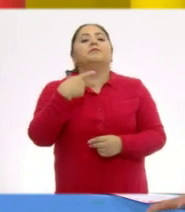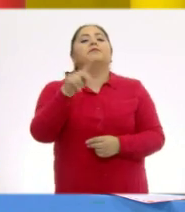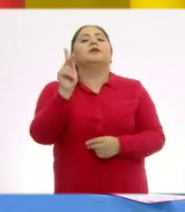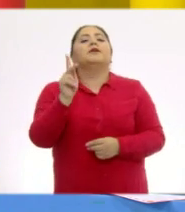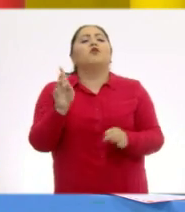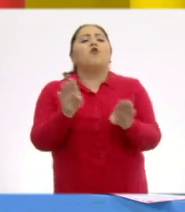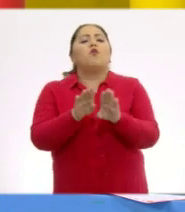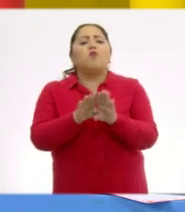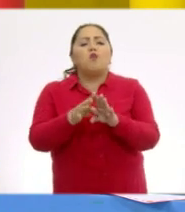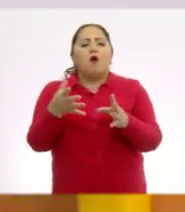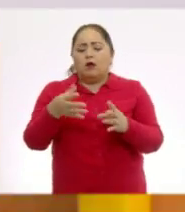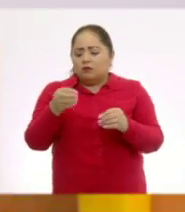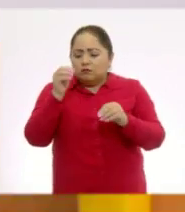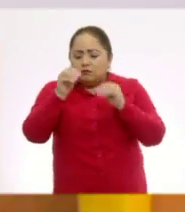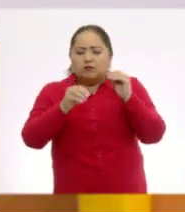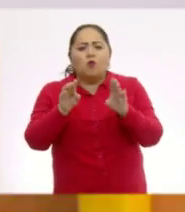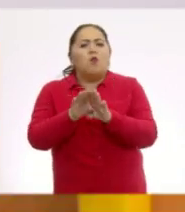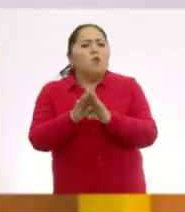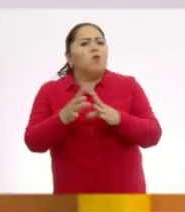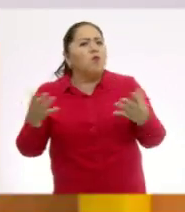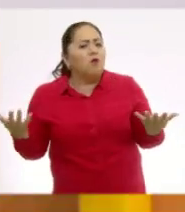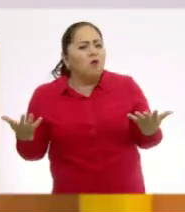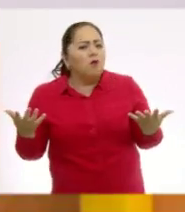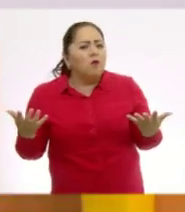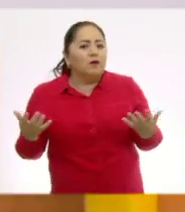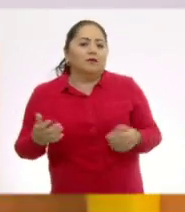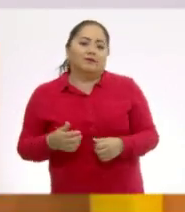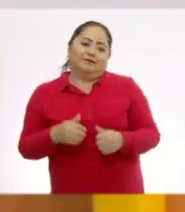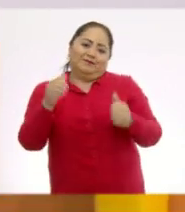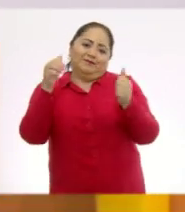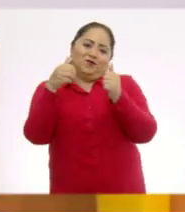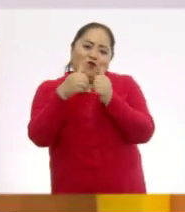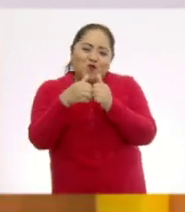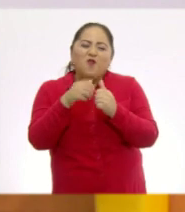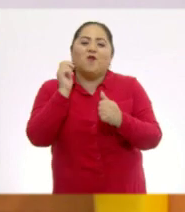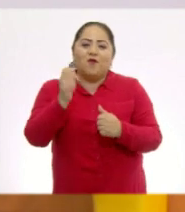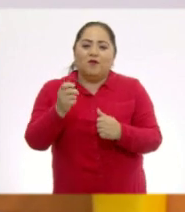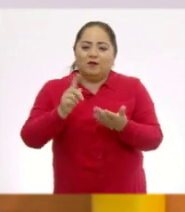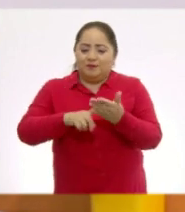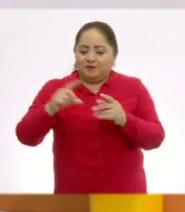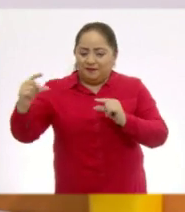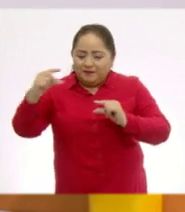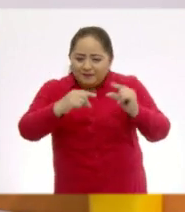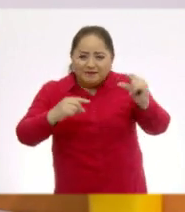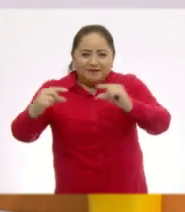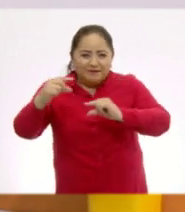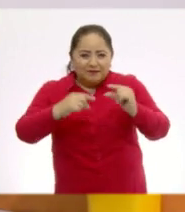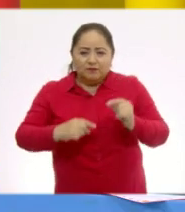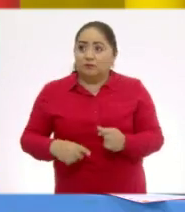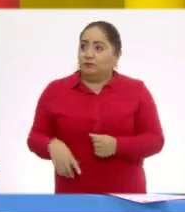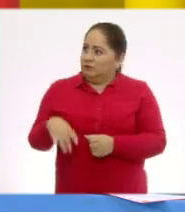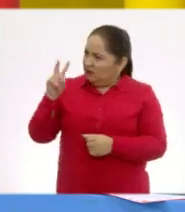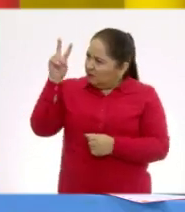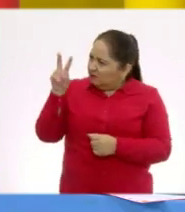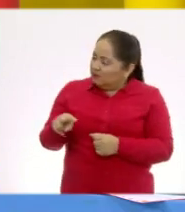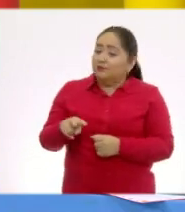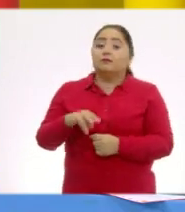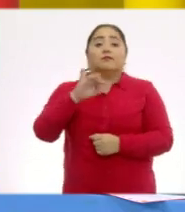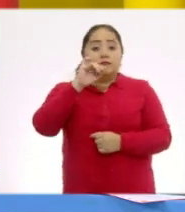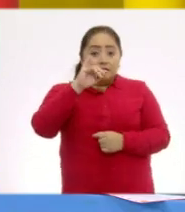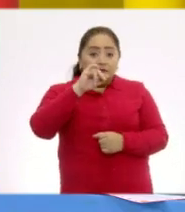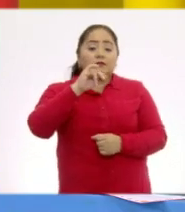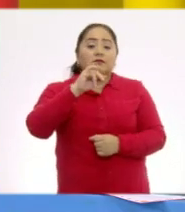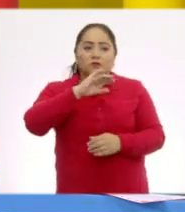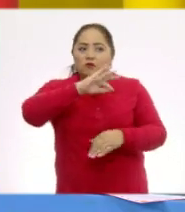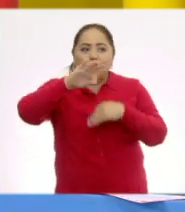con qué los formó. ¿Con qué maestra? Con las piezas de su tangram. ¿En serio? Así es. Pudo